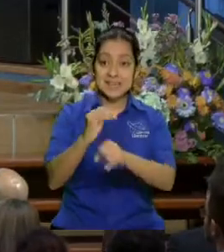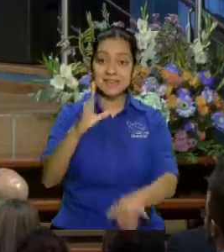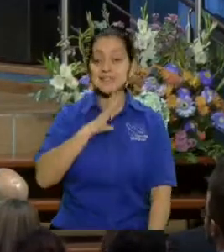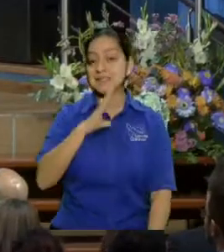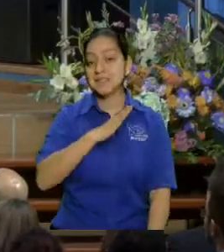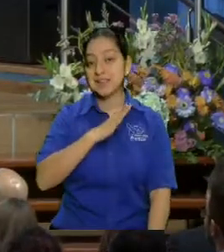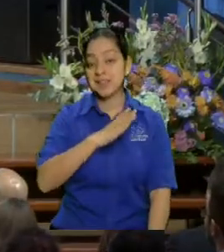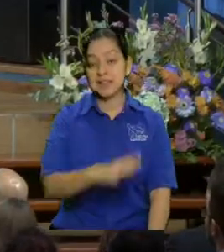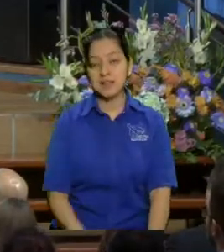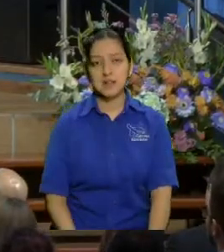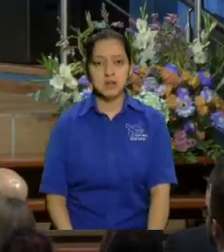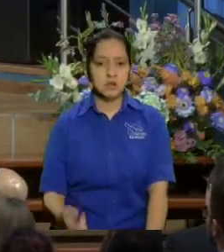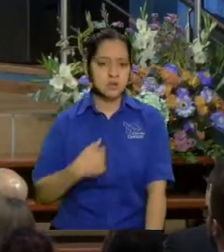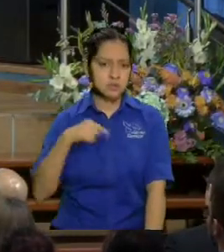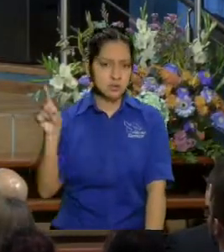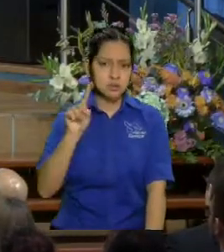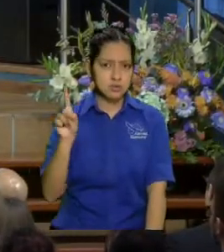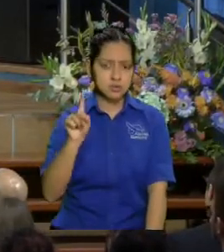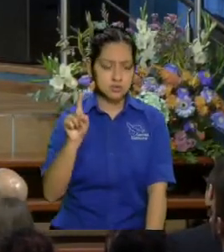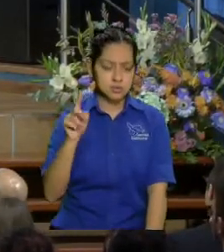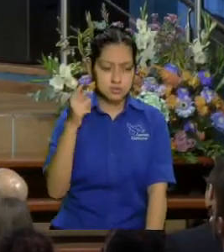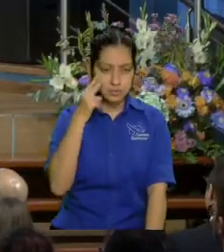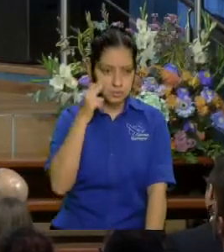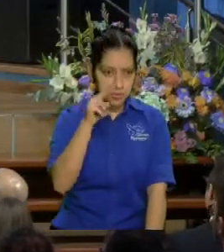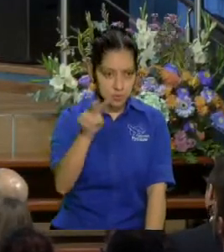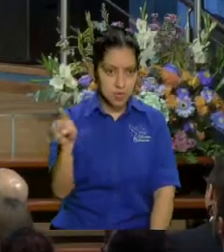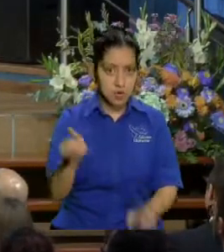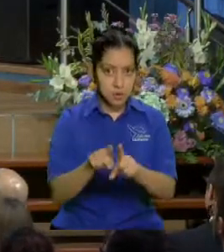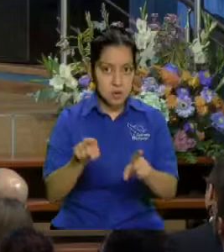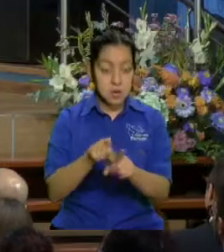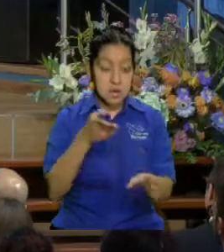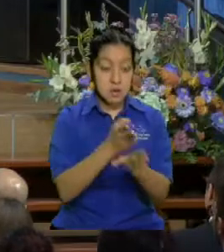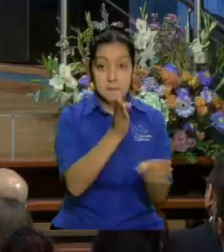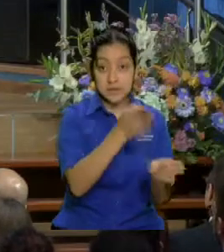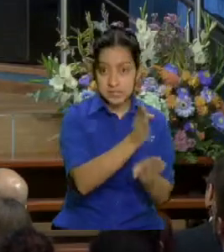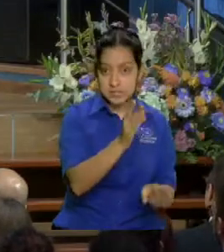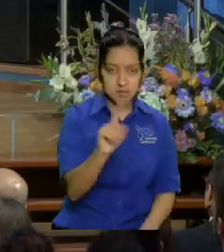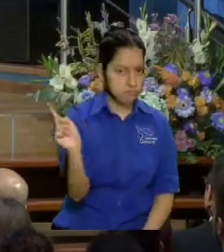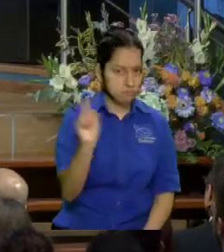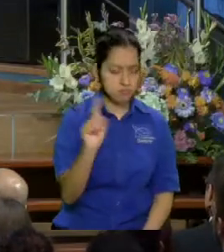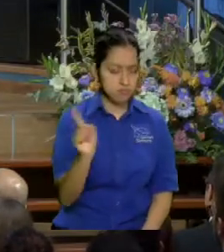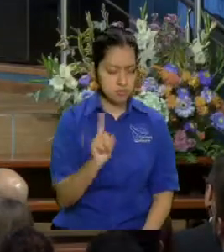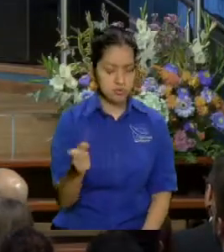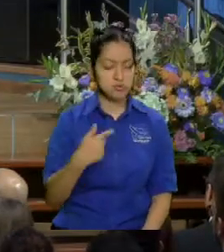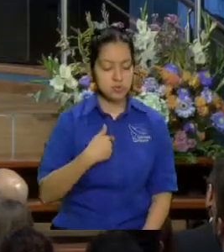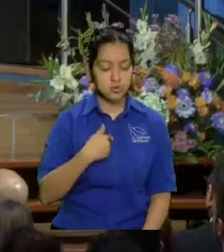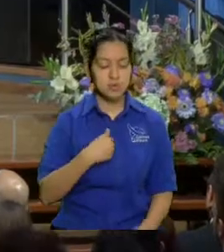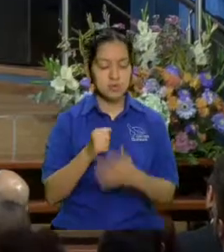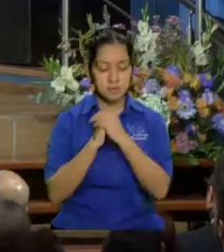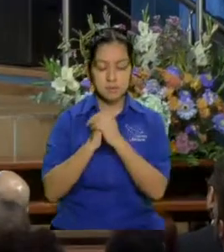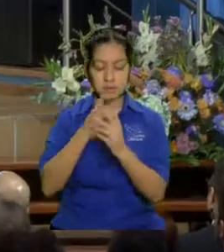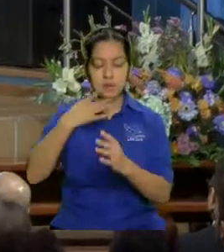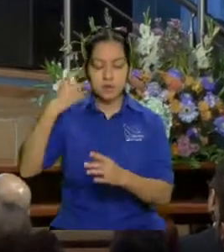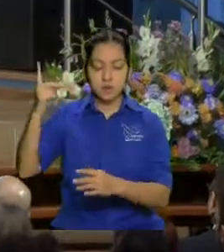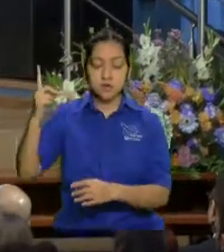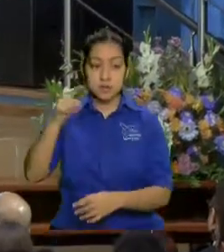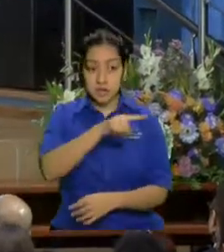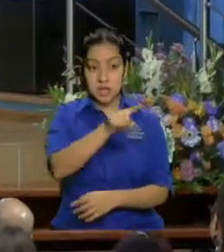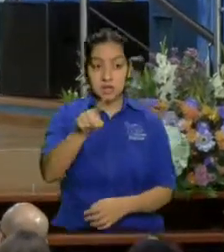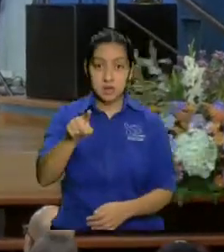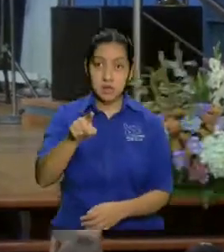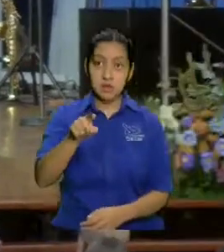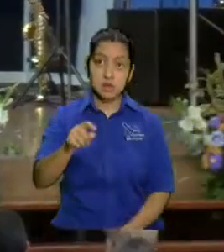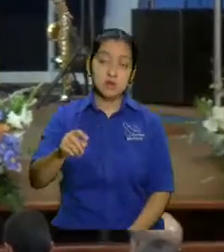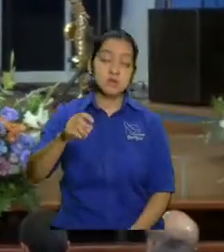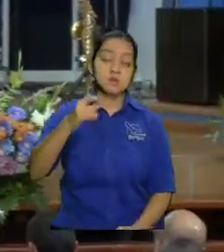que yo no los miro como mi competencia sino que yo que Dios los bendiga los use y que ellos oren por mi también